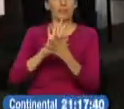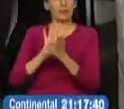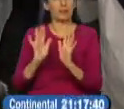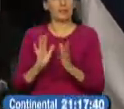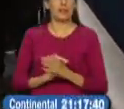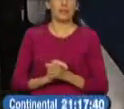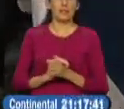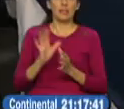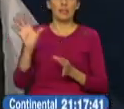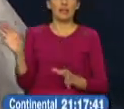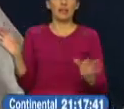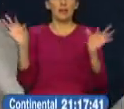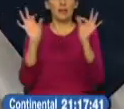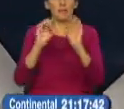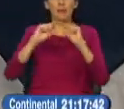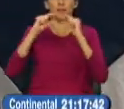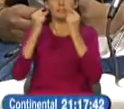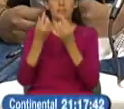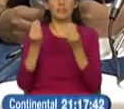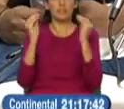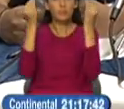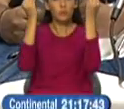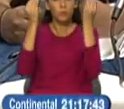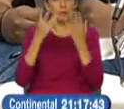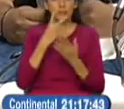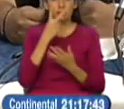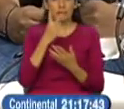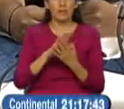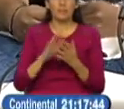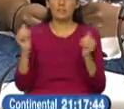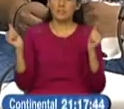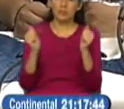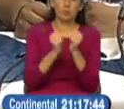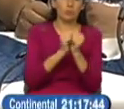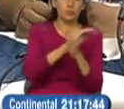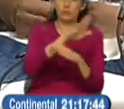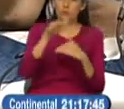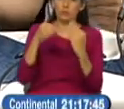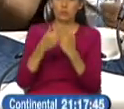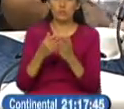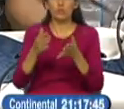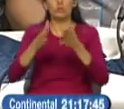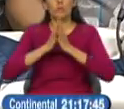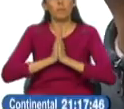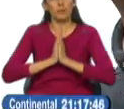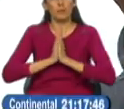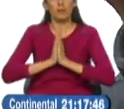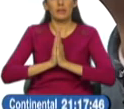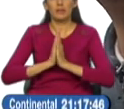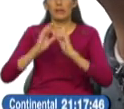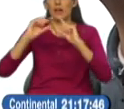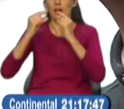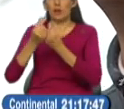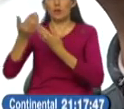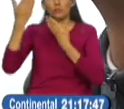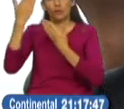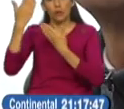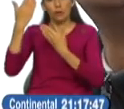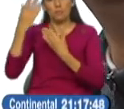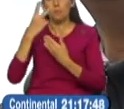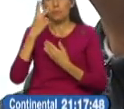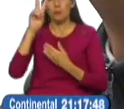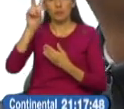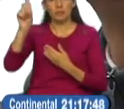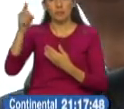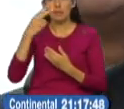Son representantes de agrupaciones juveniles que se juntaron para pedir a los actores políticos, en especial a quienes se niegan a aceptar